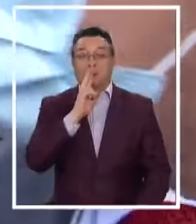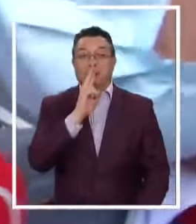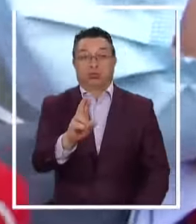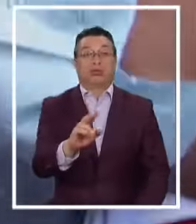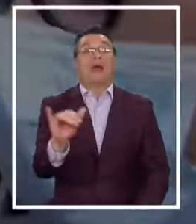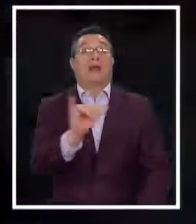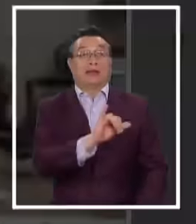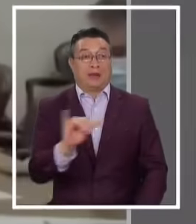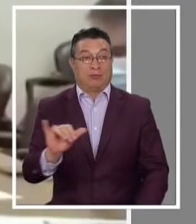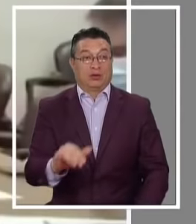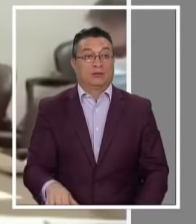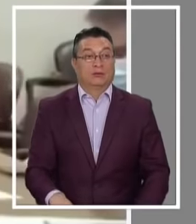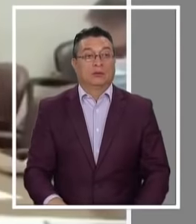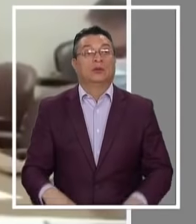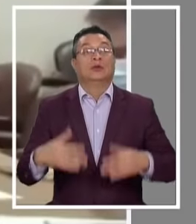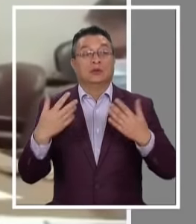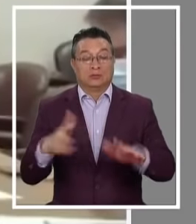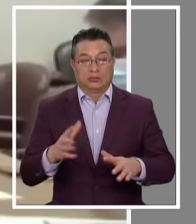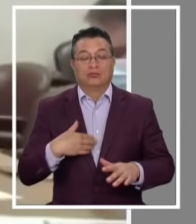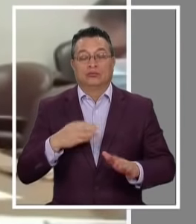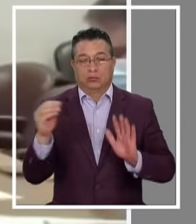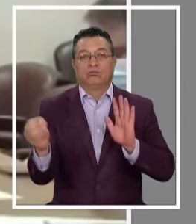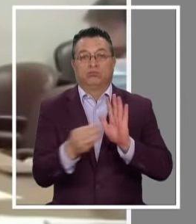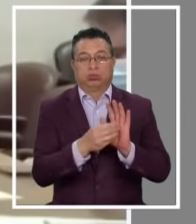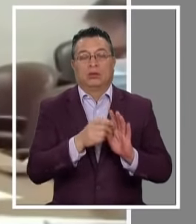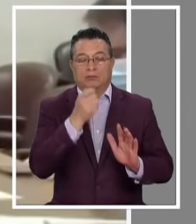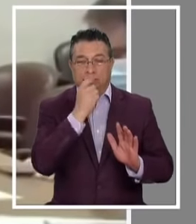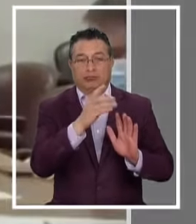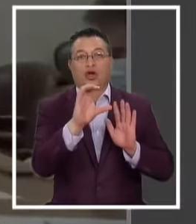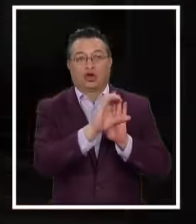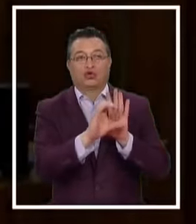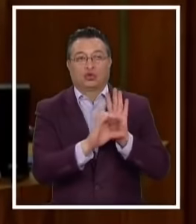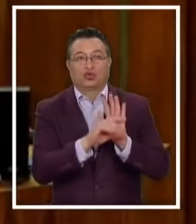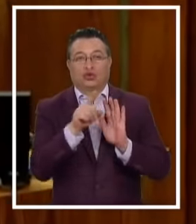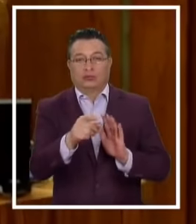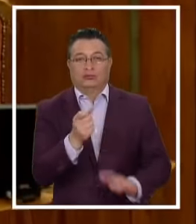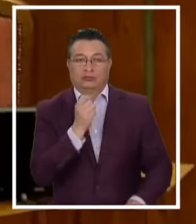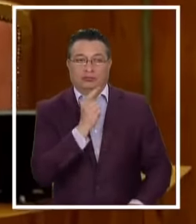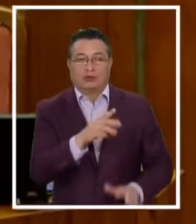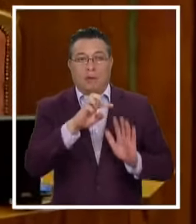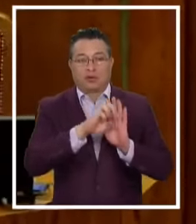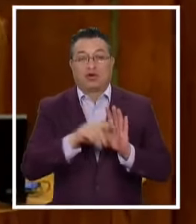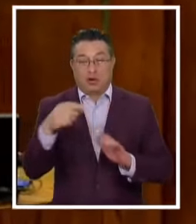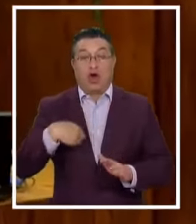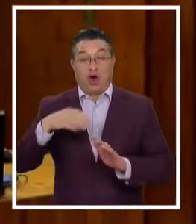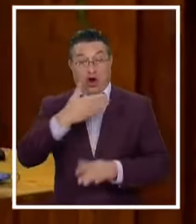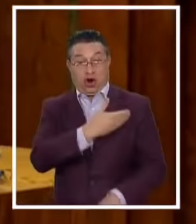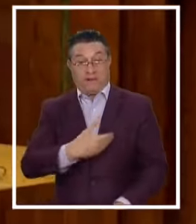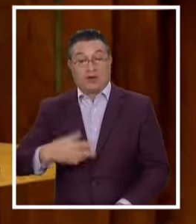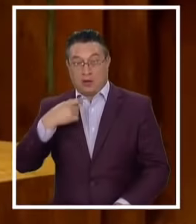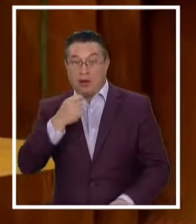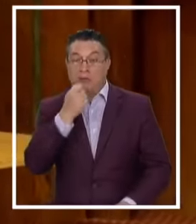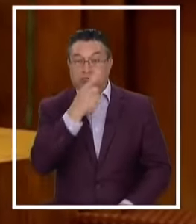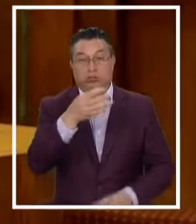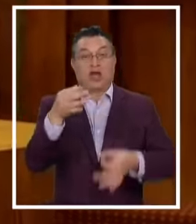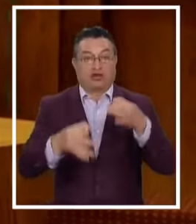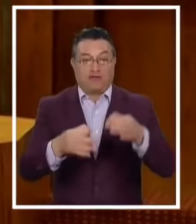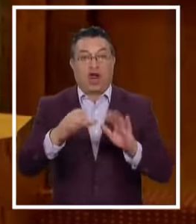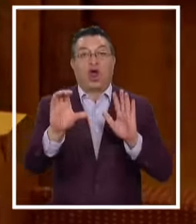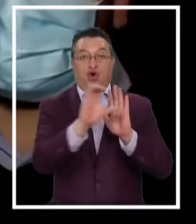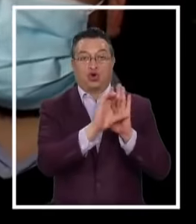minutos más tarde Hacer reserva constitucionalidad respecto de este proyecto Finalmente el gobierno anunció que acudiría al Tribunal